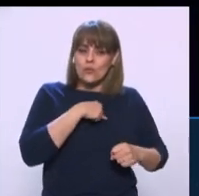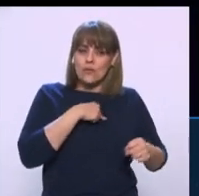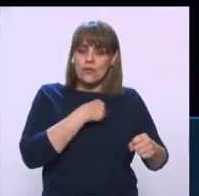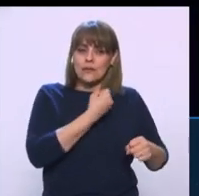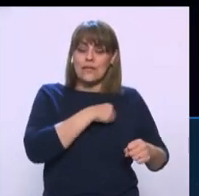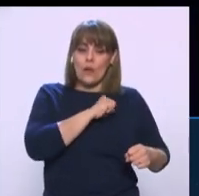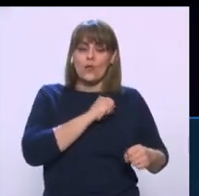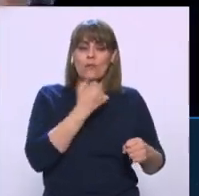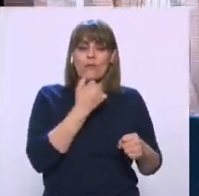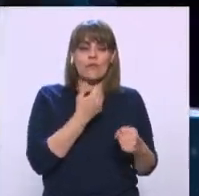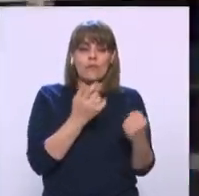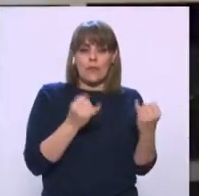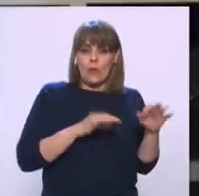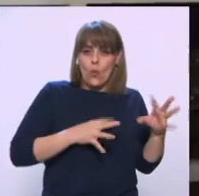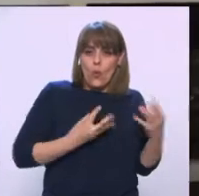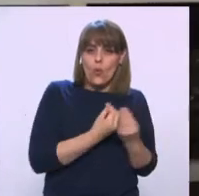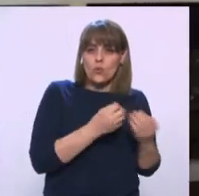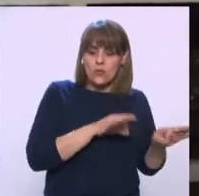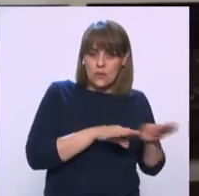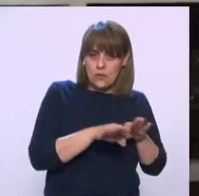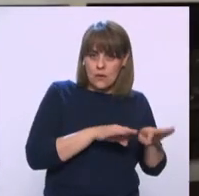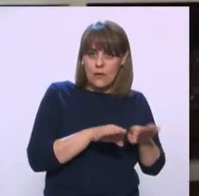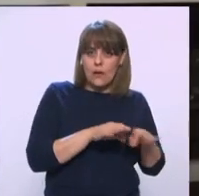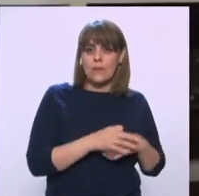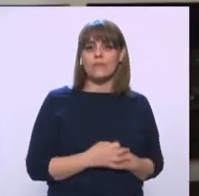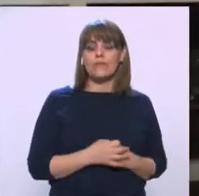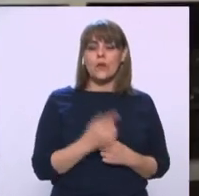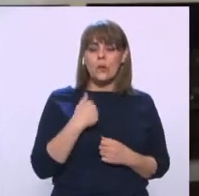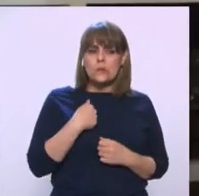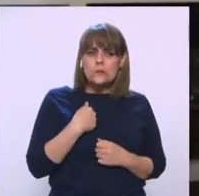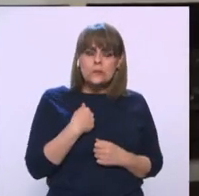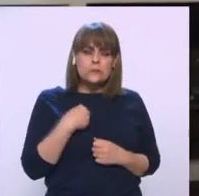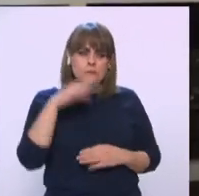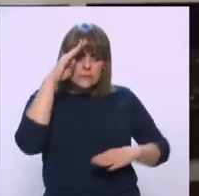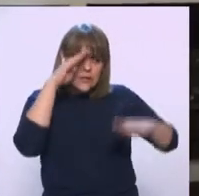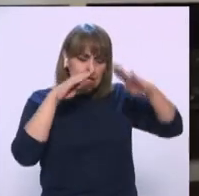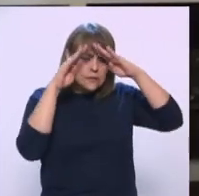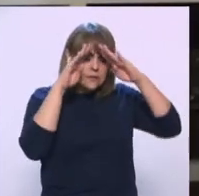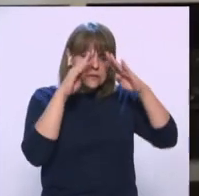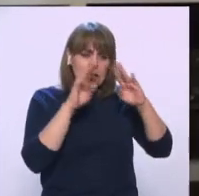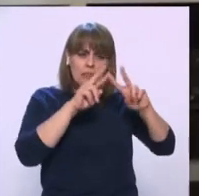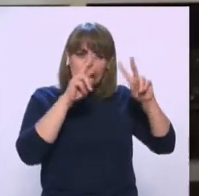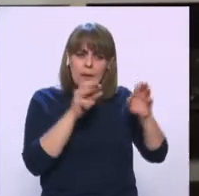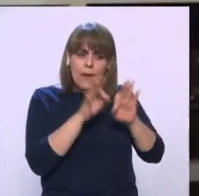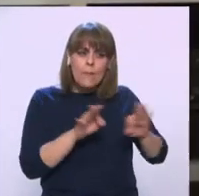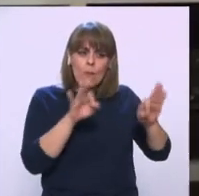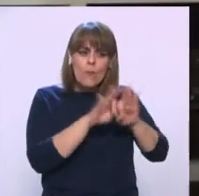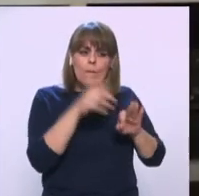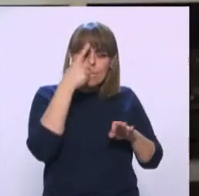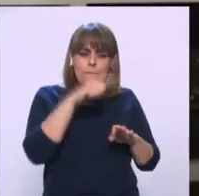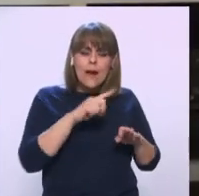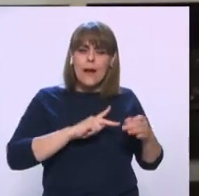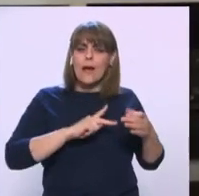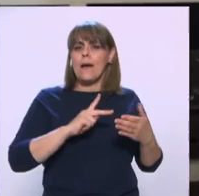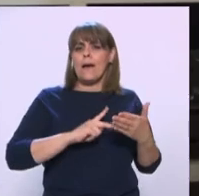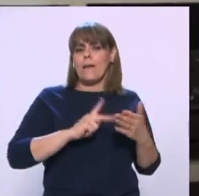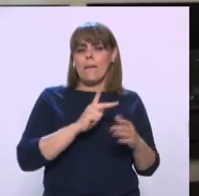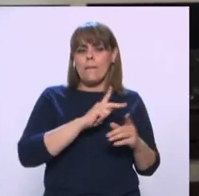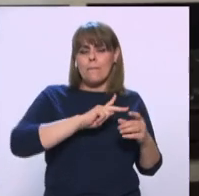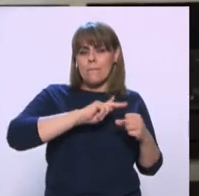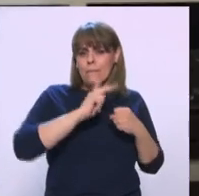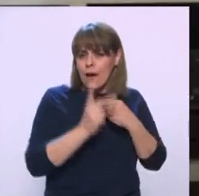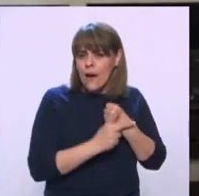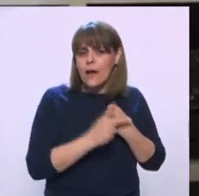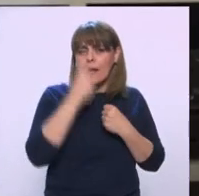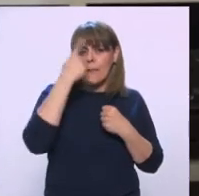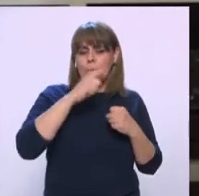ahí y siempre estamos pensando en asuntos que nos parecen muy importantes para el desarrollo de la población y del país, y a veces no somos